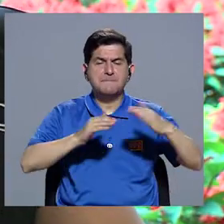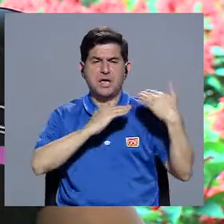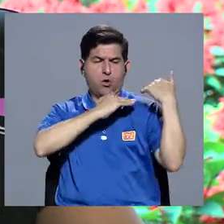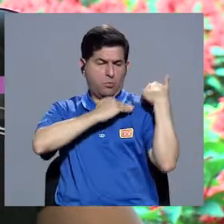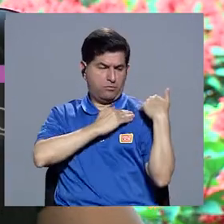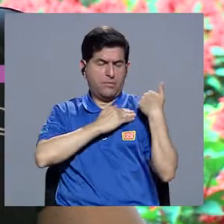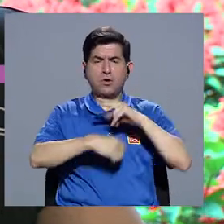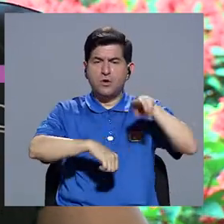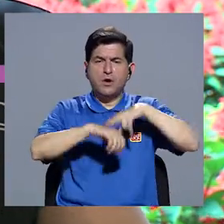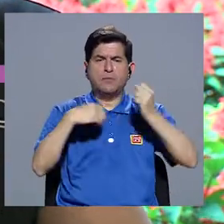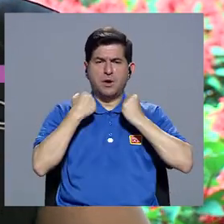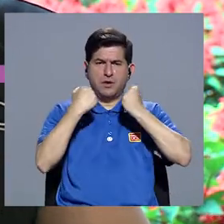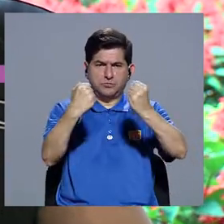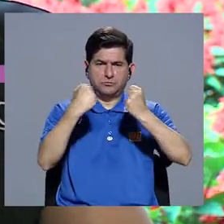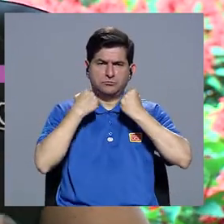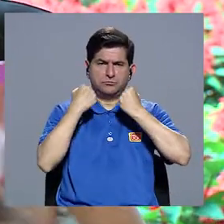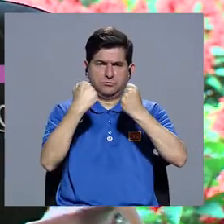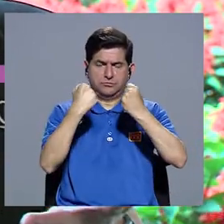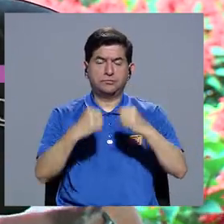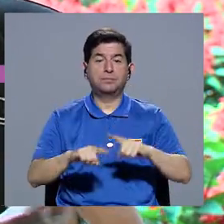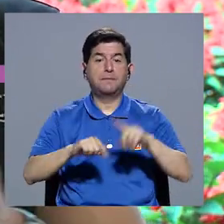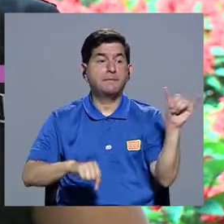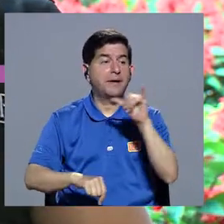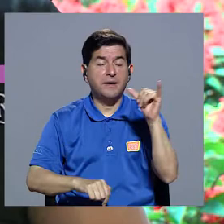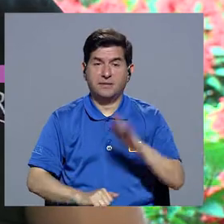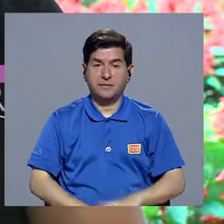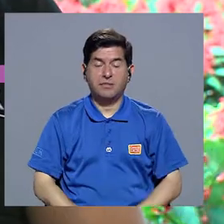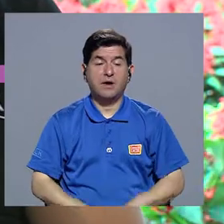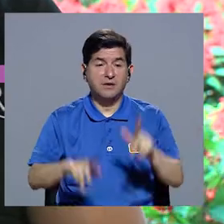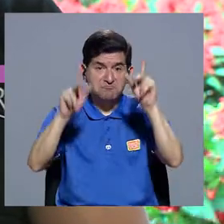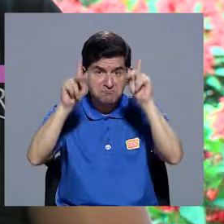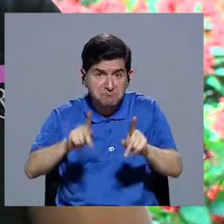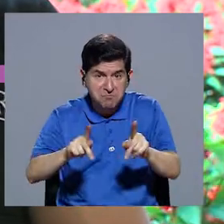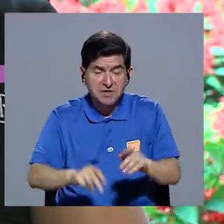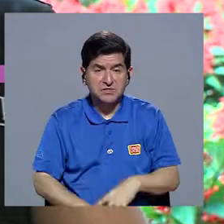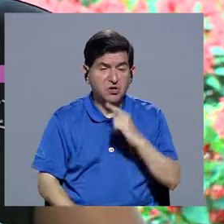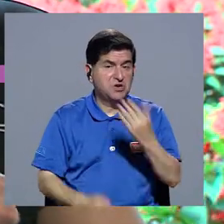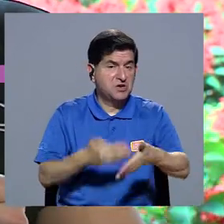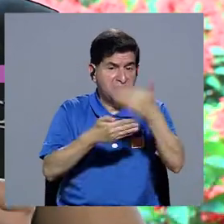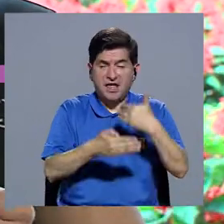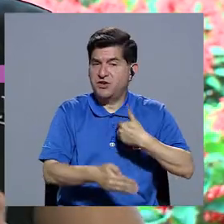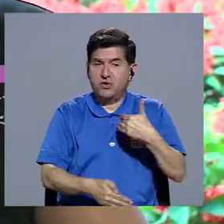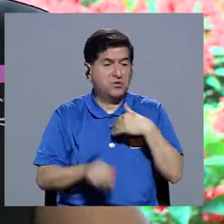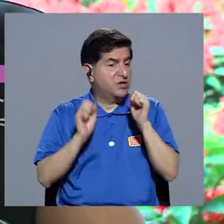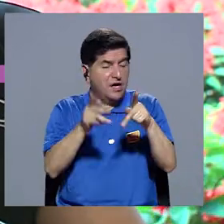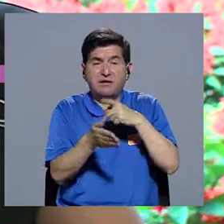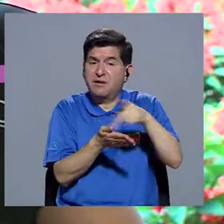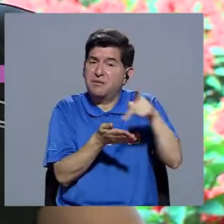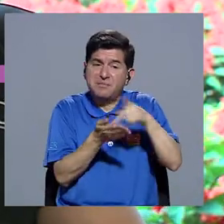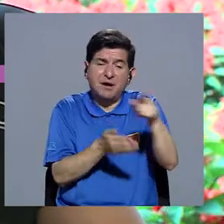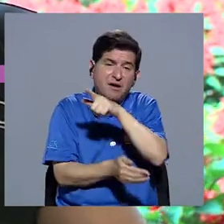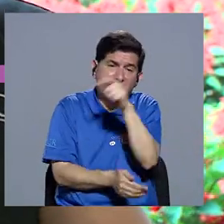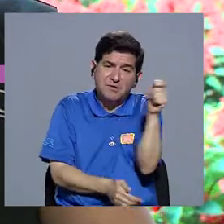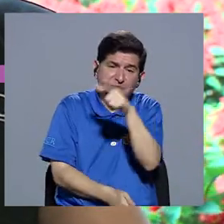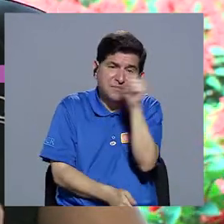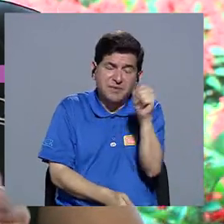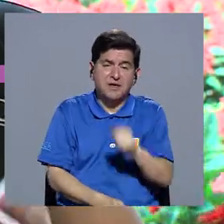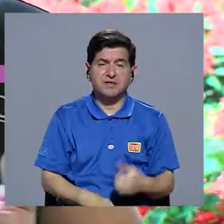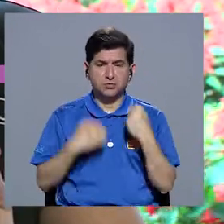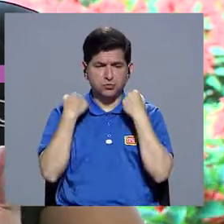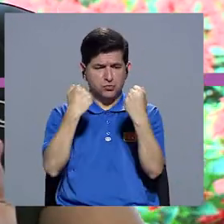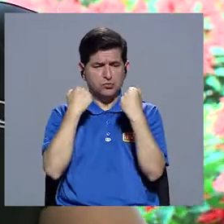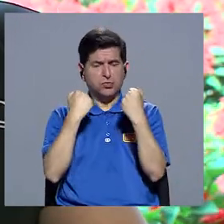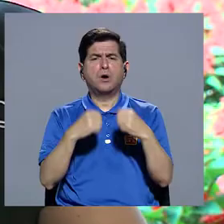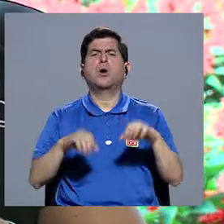comúnmente se encuentran en gimnasio. Ajá. Pero, igual, de la misma manera, si una persona, pues, como te indiqué, no tiene la opción de pagar una mensualidad en un gimnasio, puede